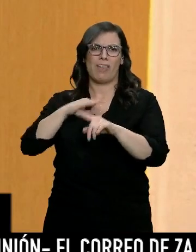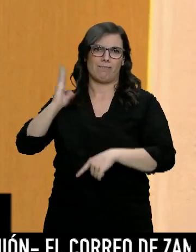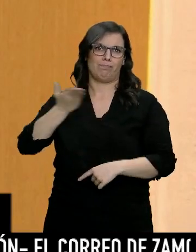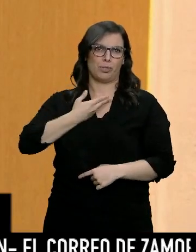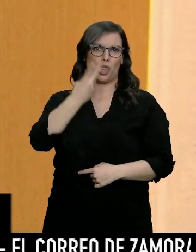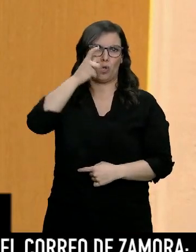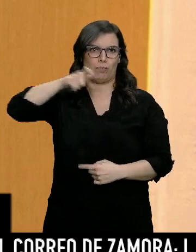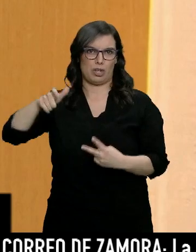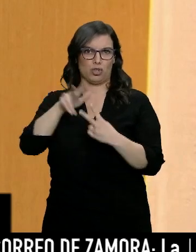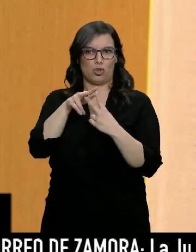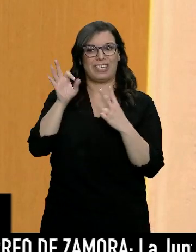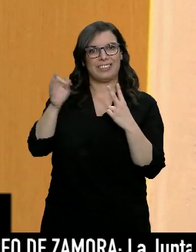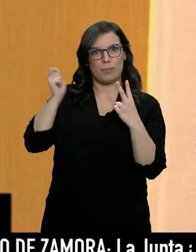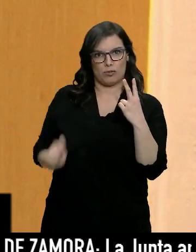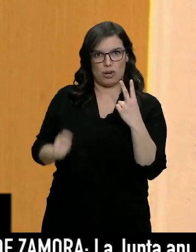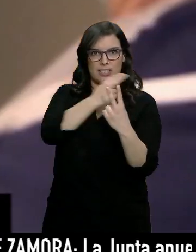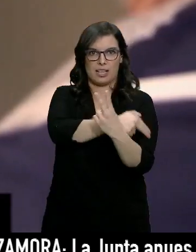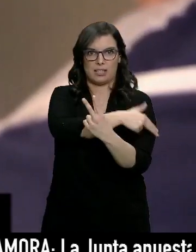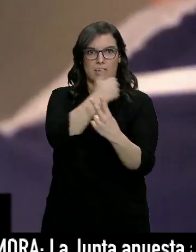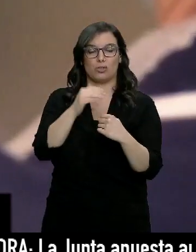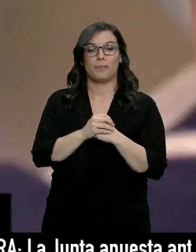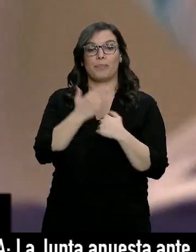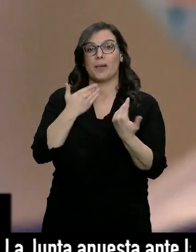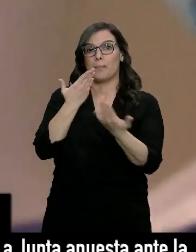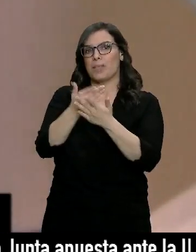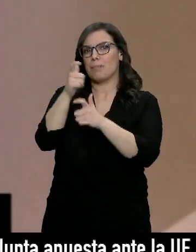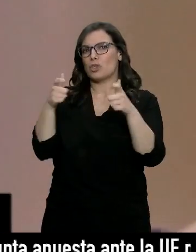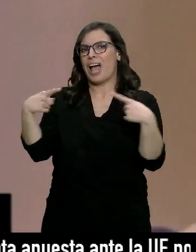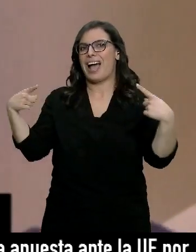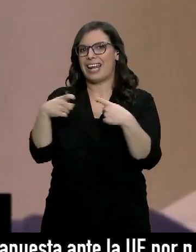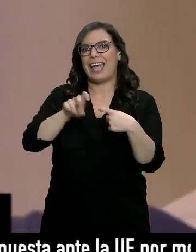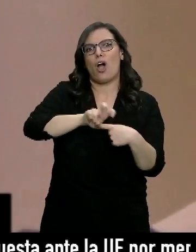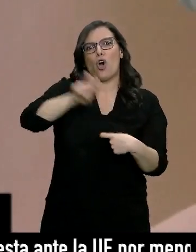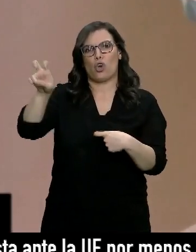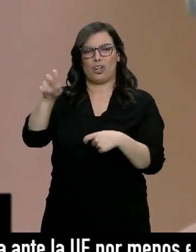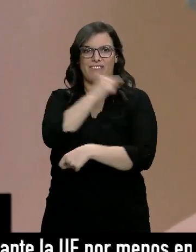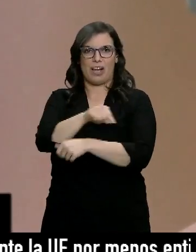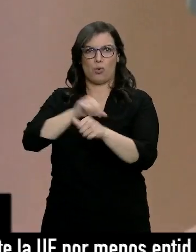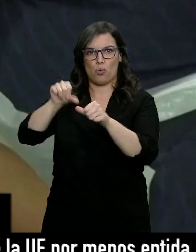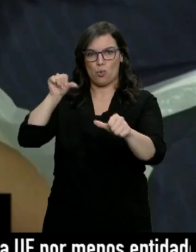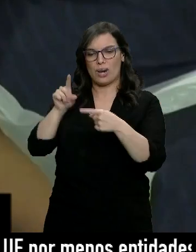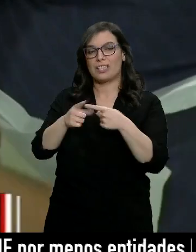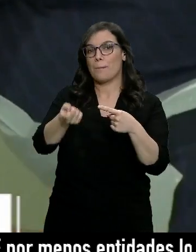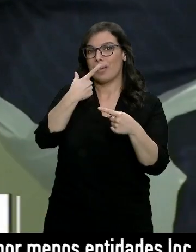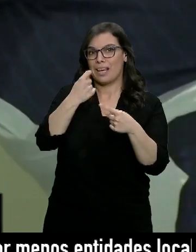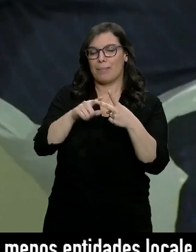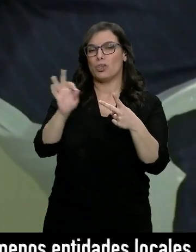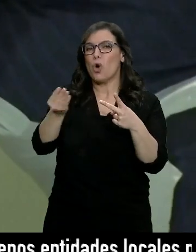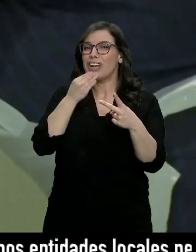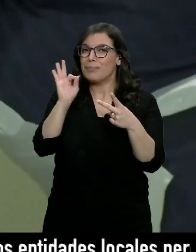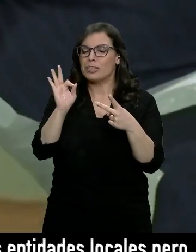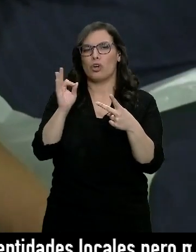en dos personas, en dos sanitarios. La solicitud es para personas alérgicas a otras vacunas, medicamentos o algún alimento.